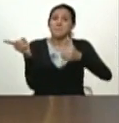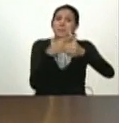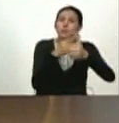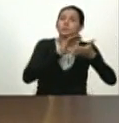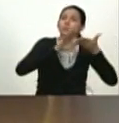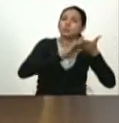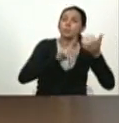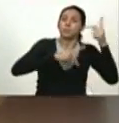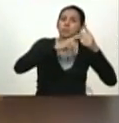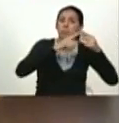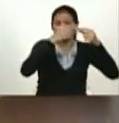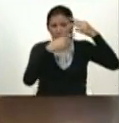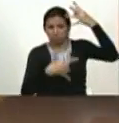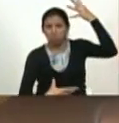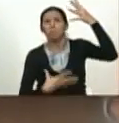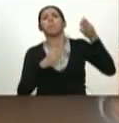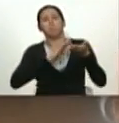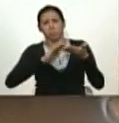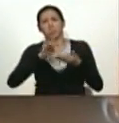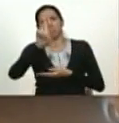modelo rentista que se agotó.